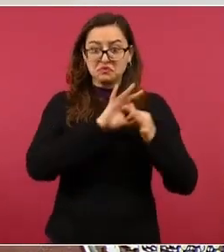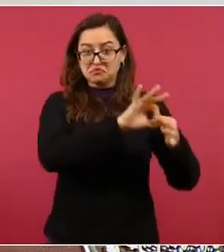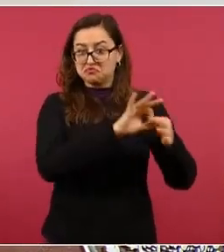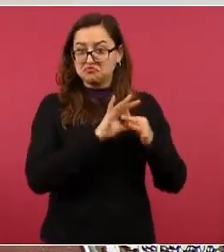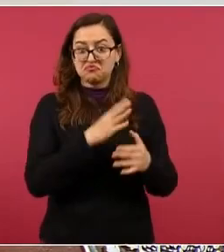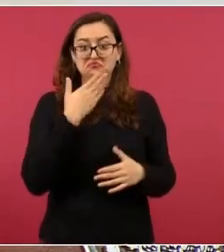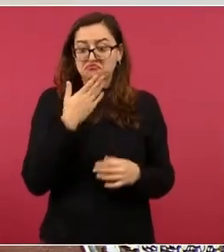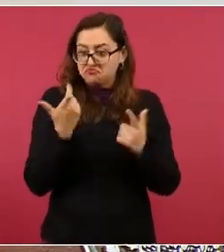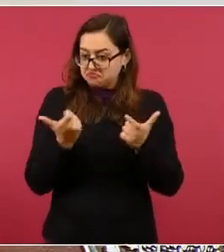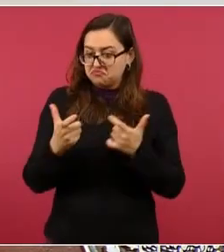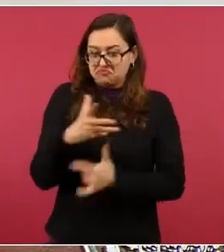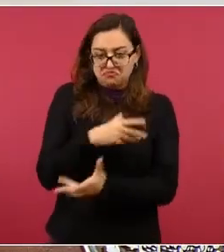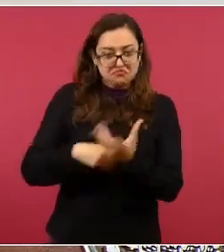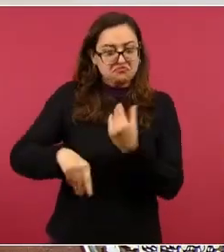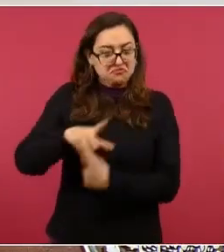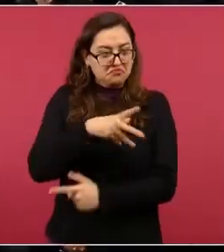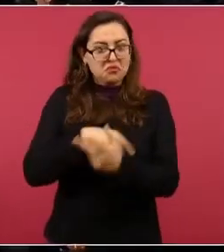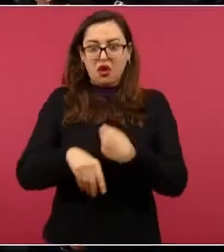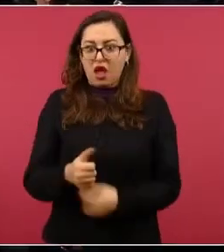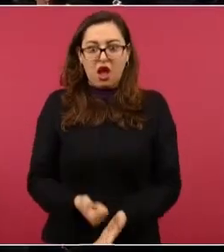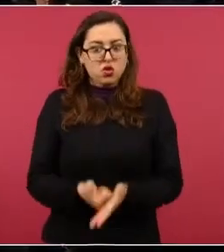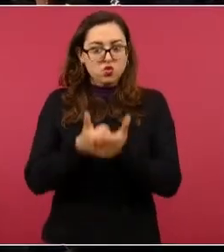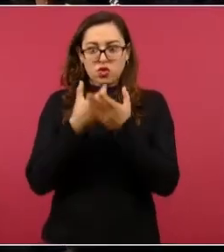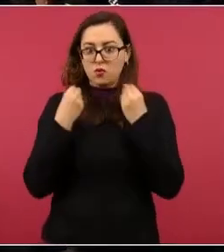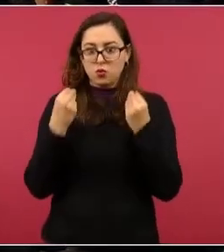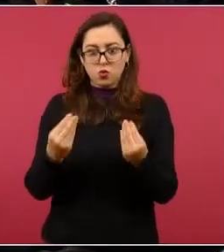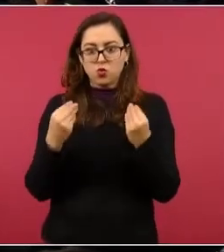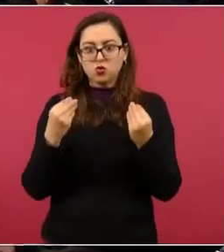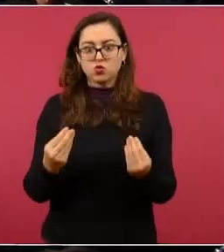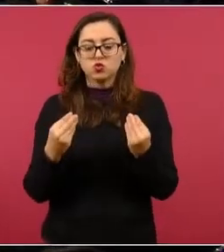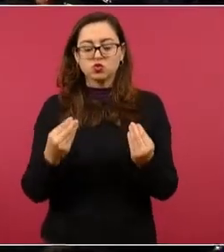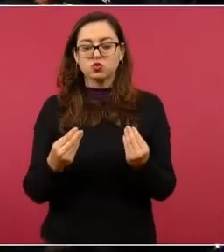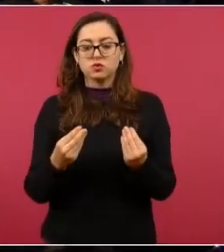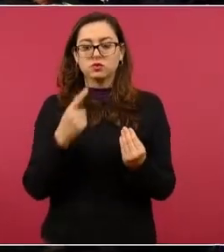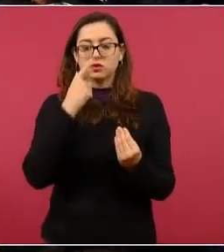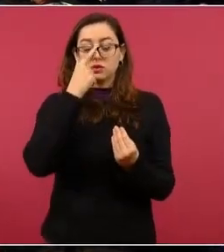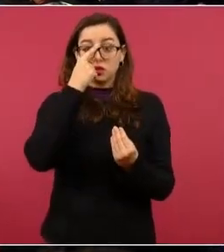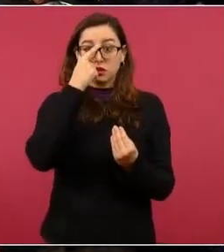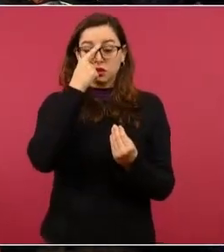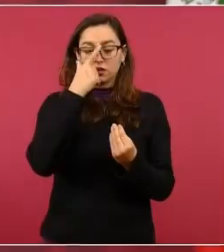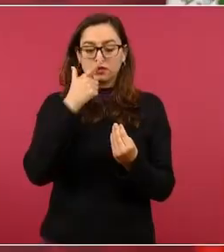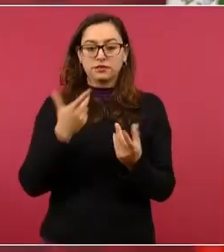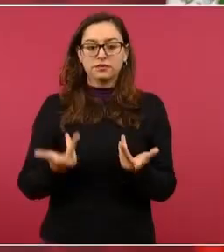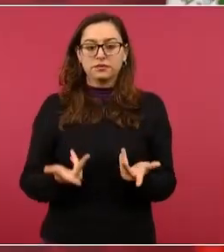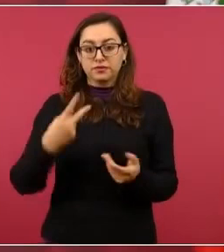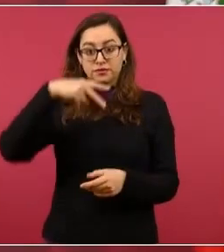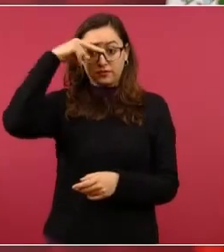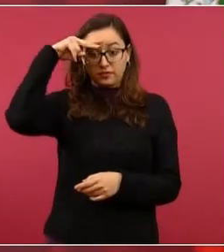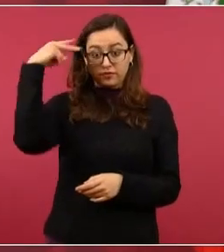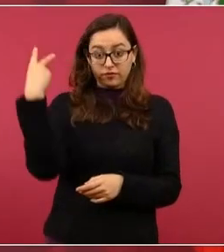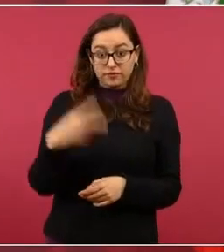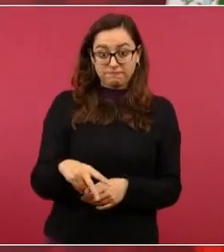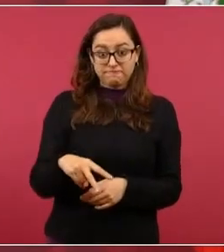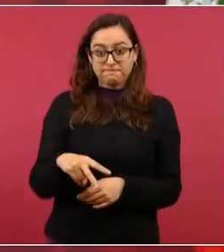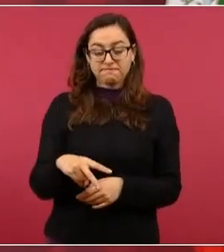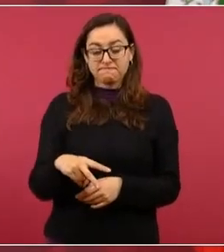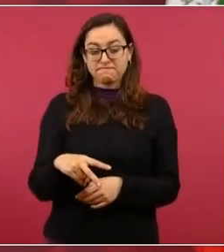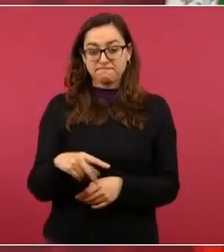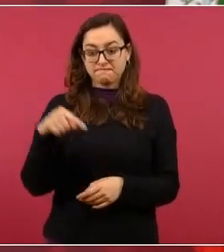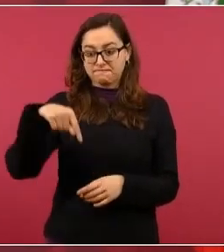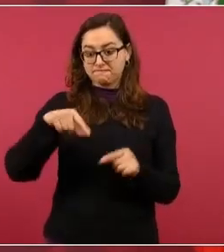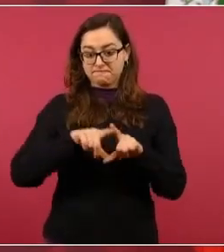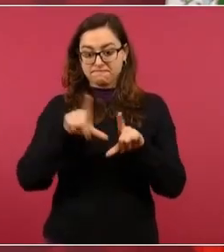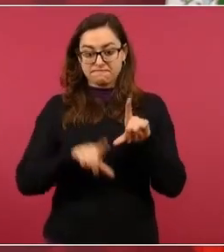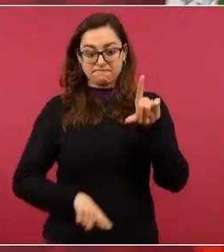México es de los países preferidos